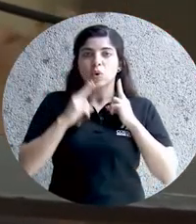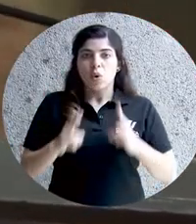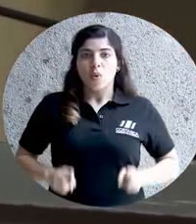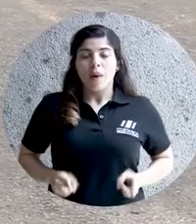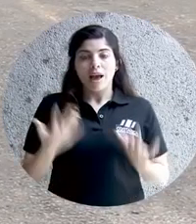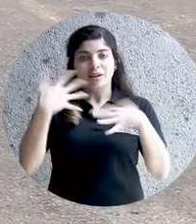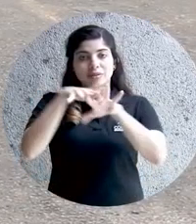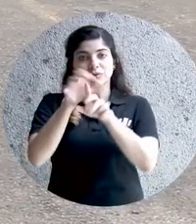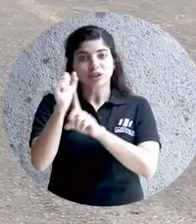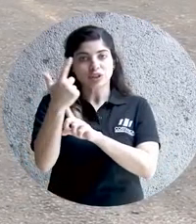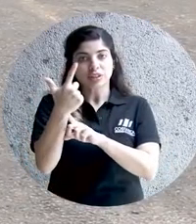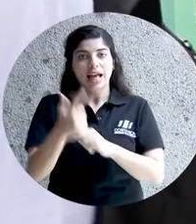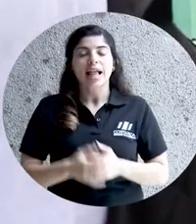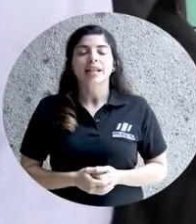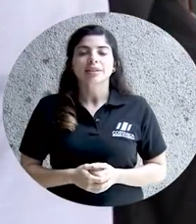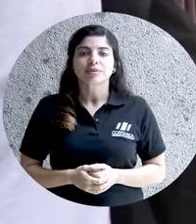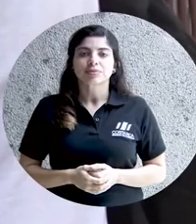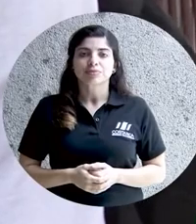Inclusión Social.